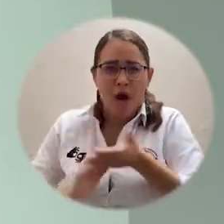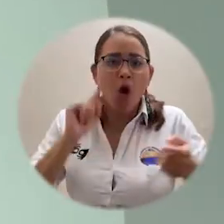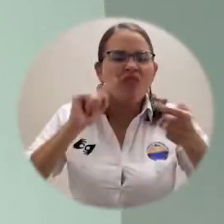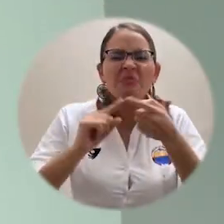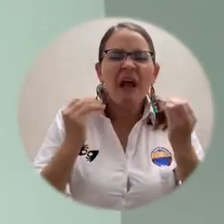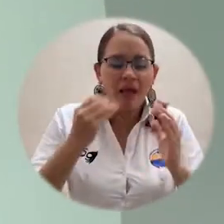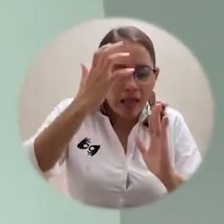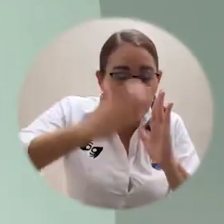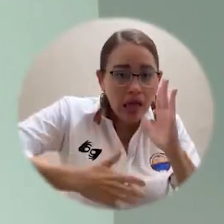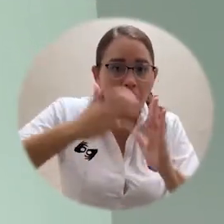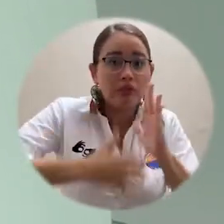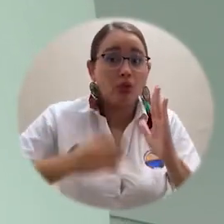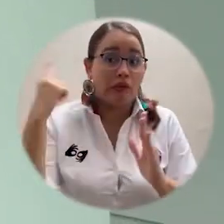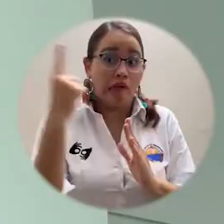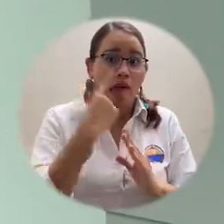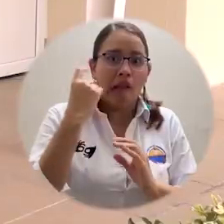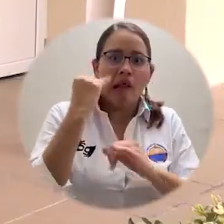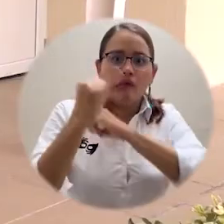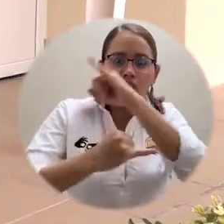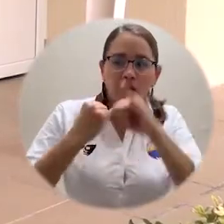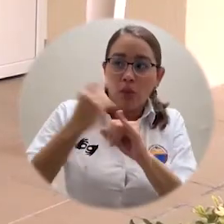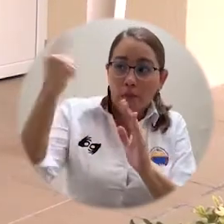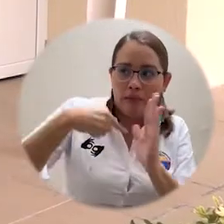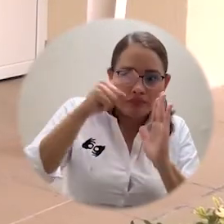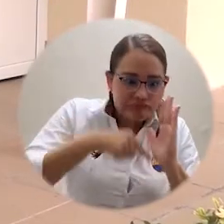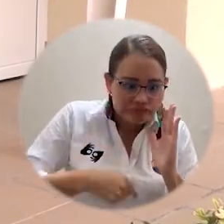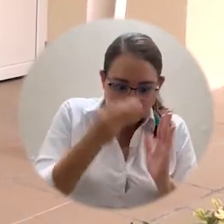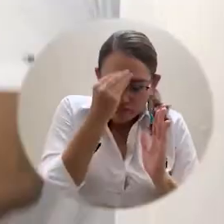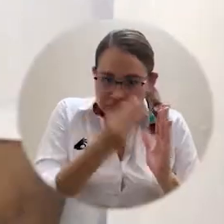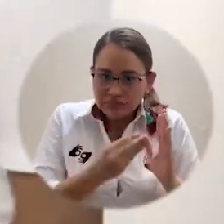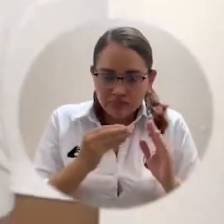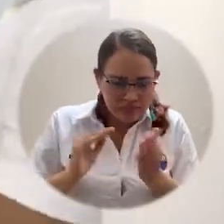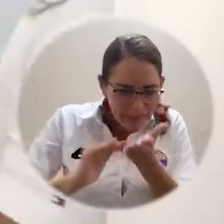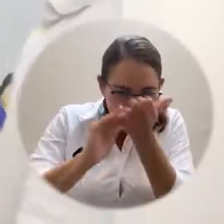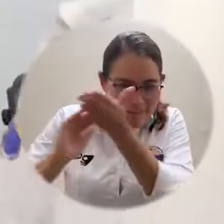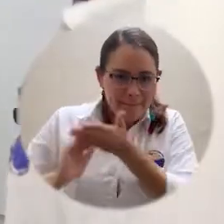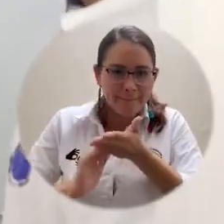diagnóstico con todos los estándares que establecen los protocolos internacionales.